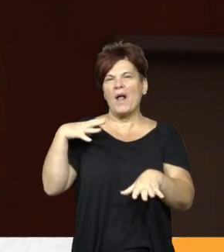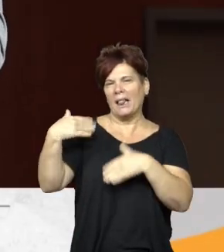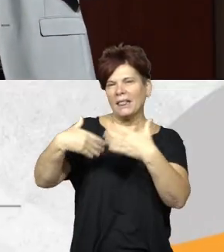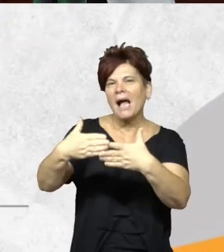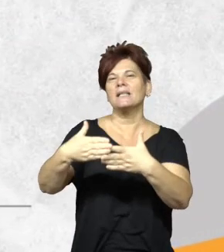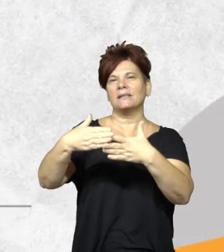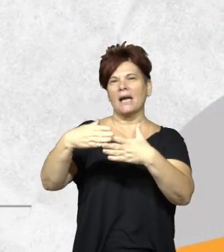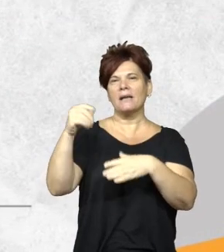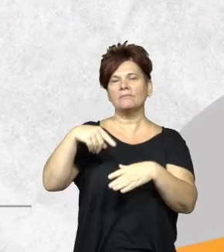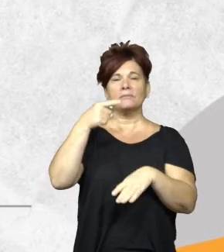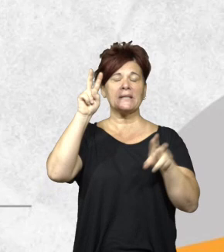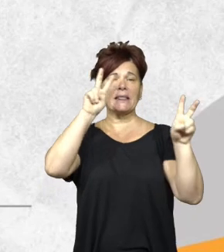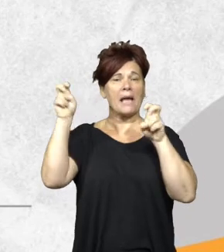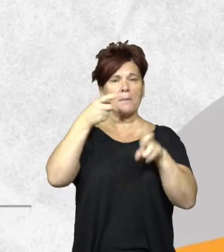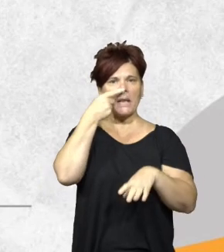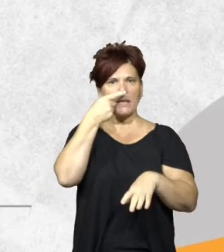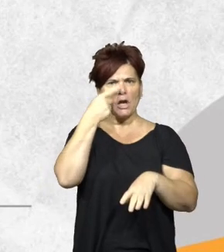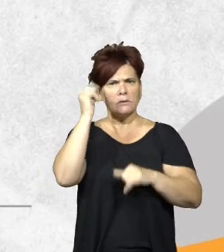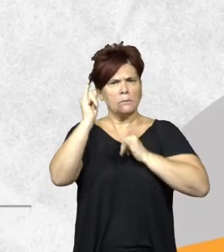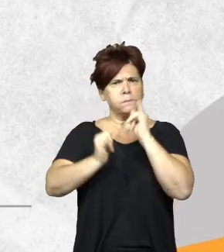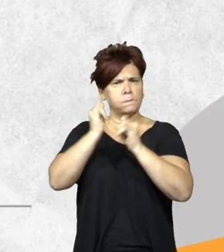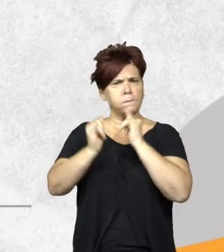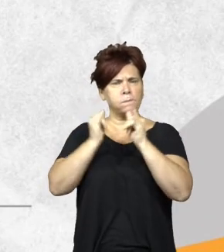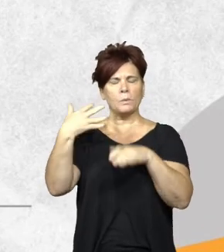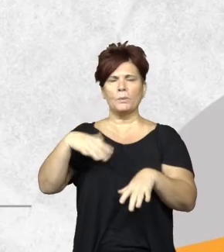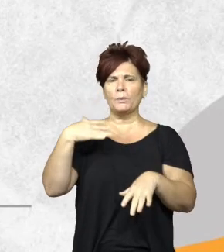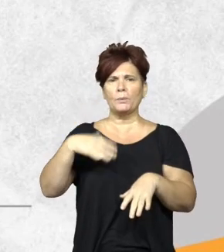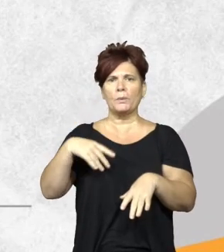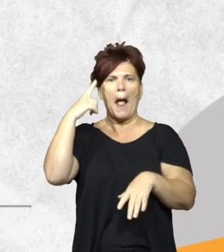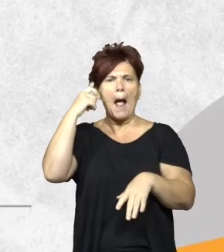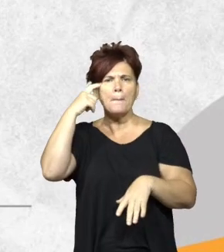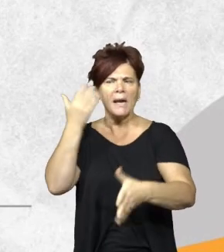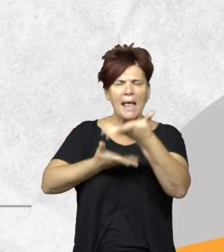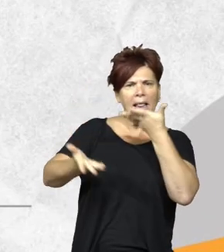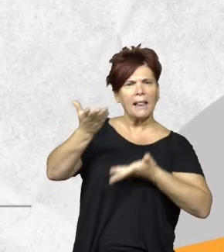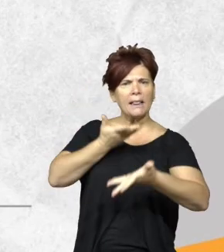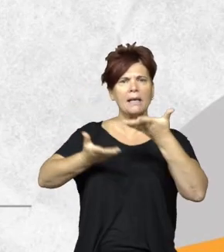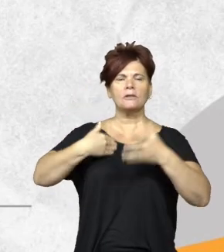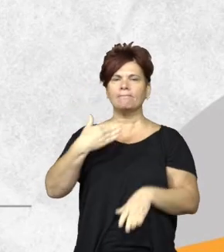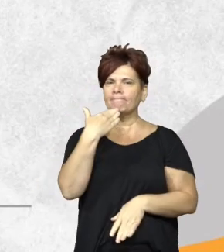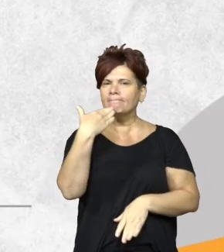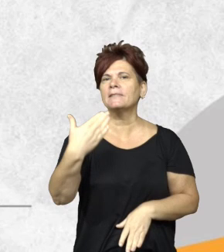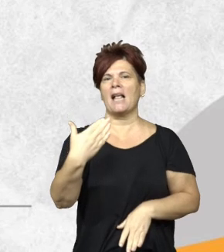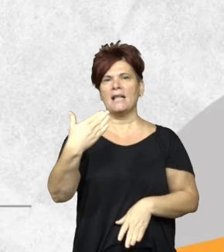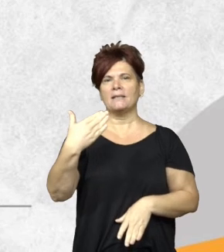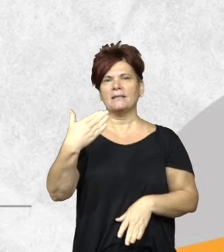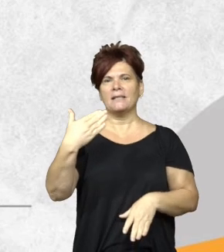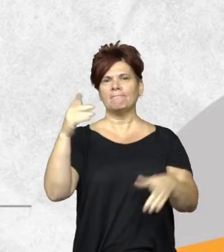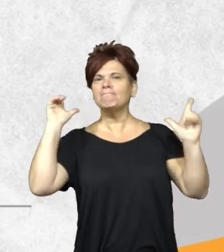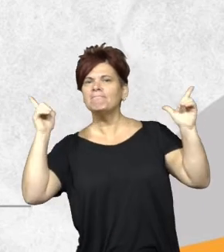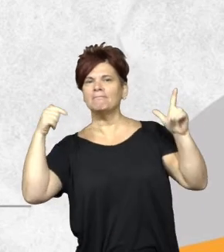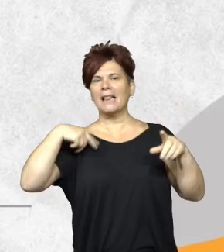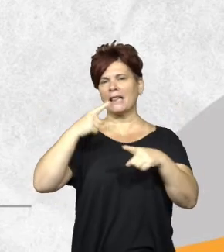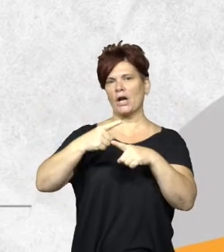es un tema muy interesante, con mucho para decir y con mucho para aprender unos de otros. Así que realmente agradezco y celebro el